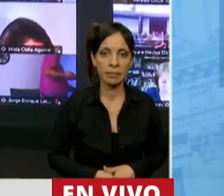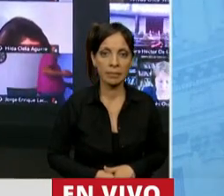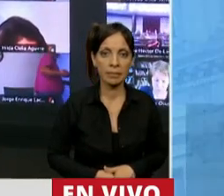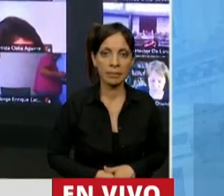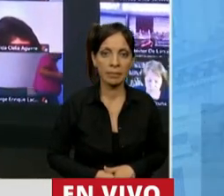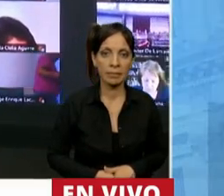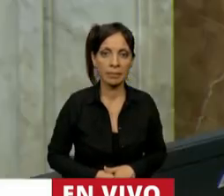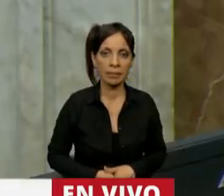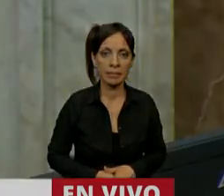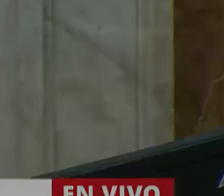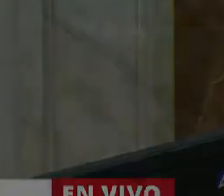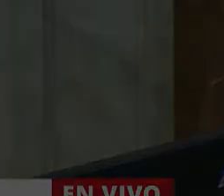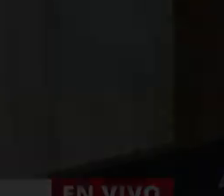Muchas gracias, señor Diputado.